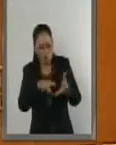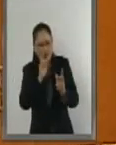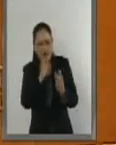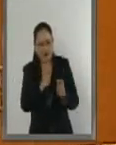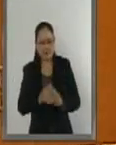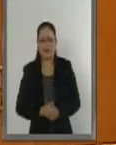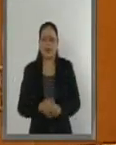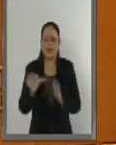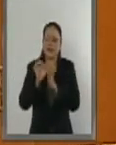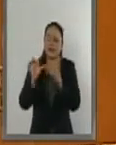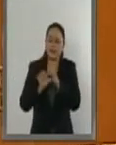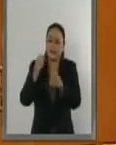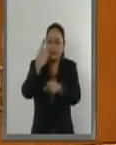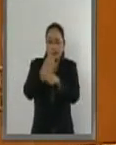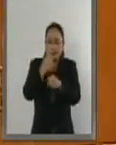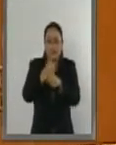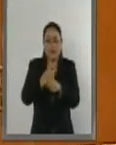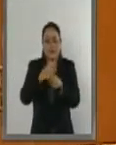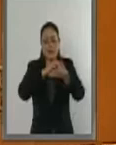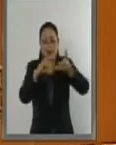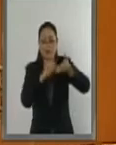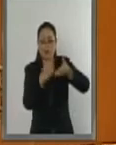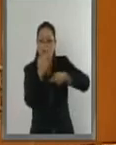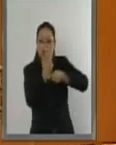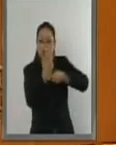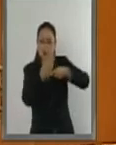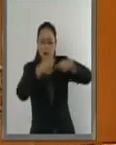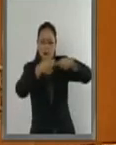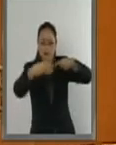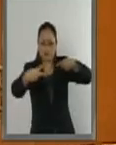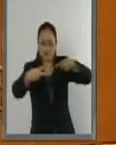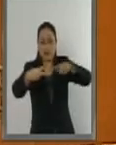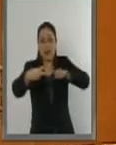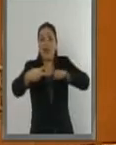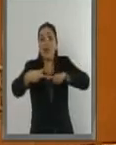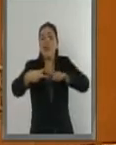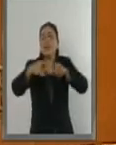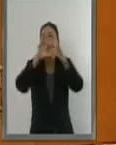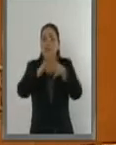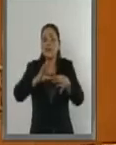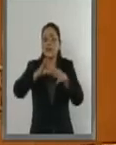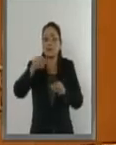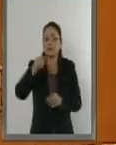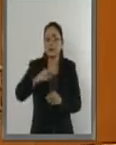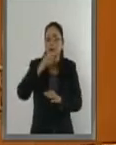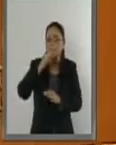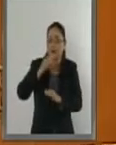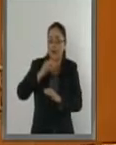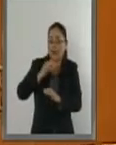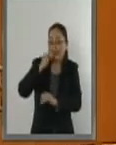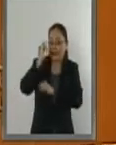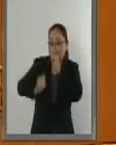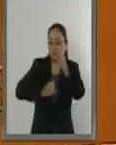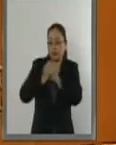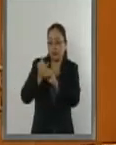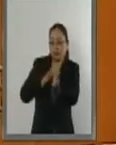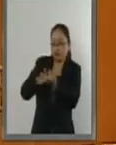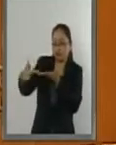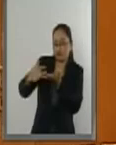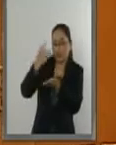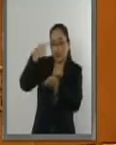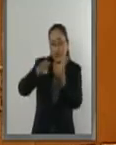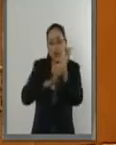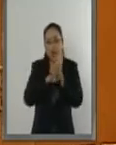Artículo primero, en la fracción segunda, las acciones de cooperación internacional para el desarrollo que